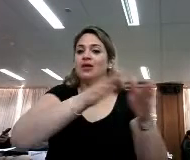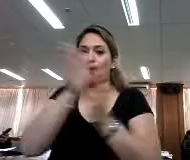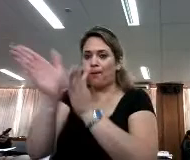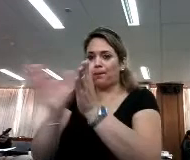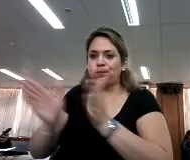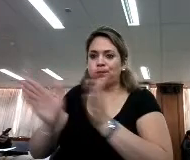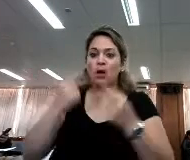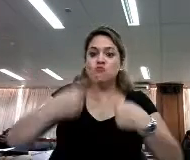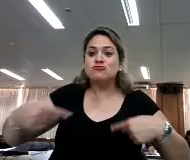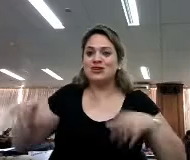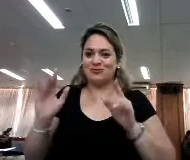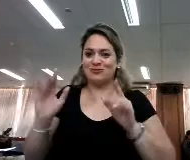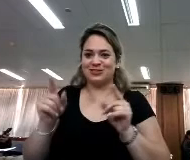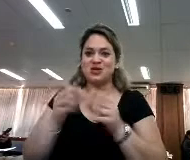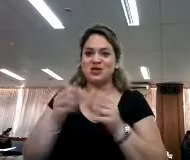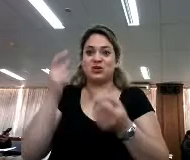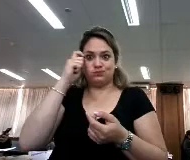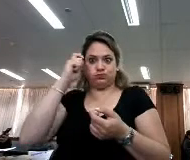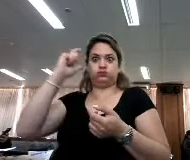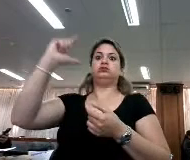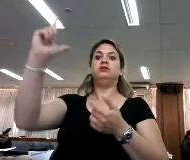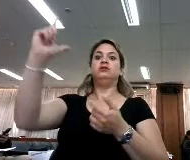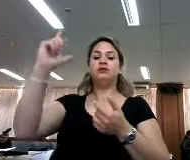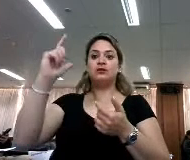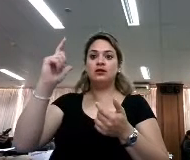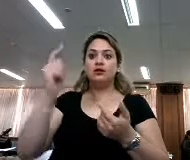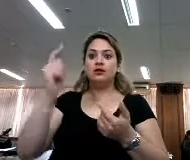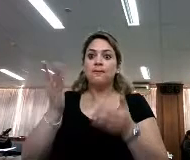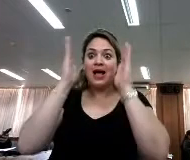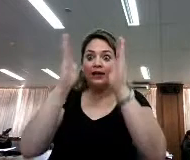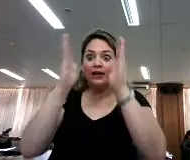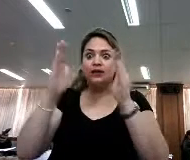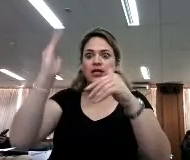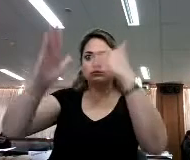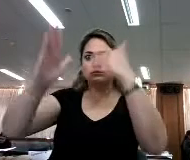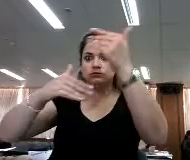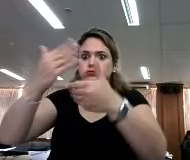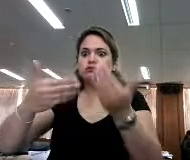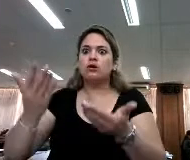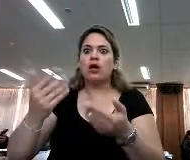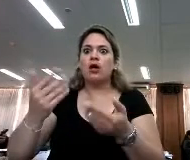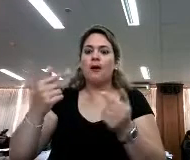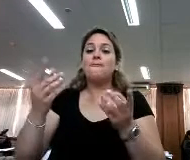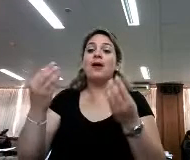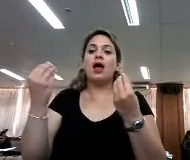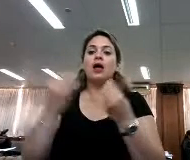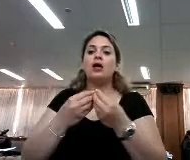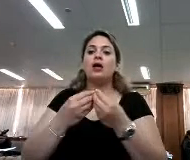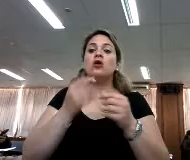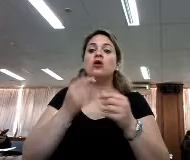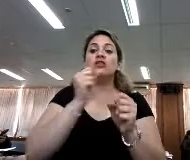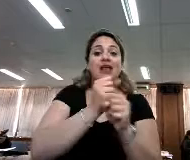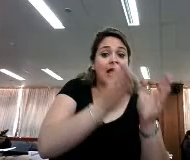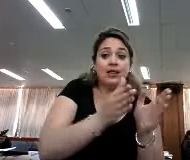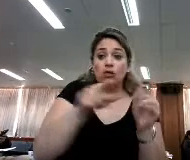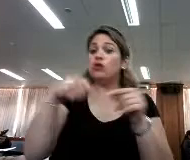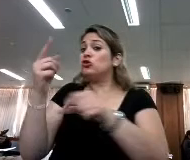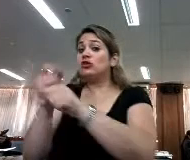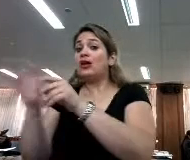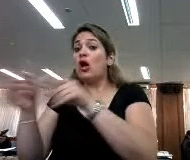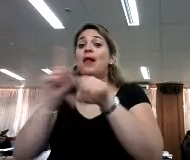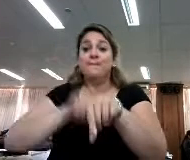capacidad ahora mismo se está precisamente desarrollando para estar haciendo una cosa que es multitarea,